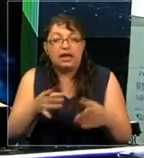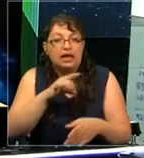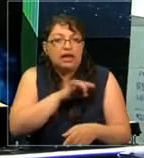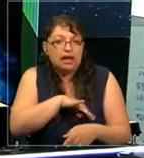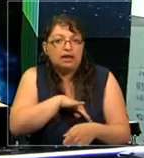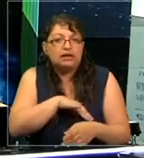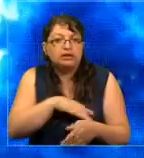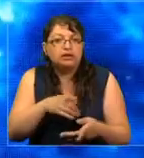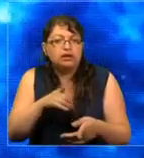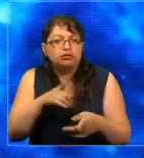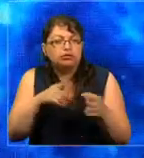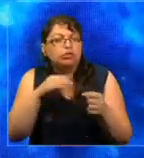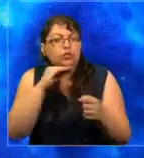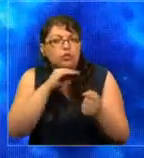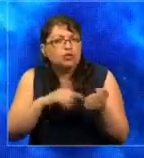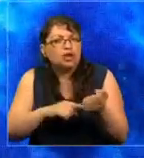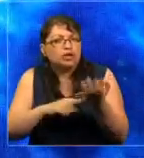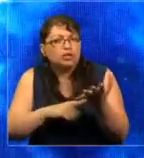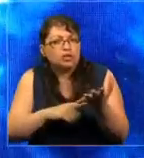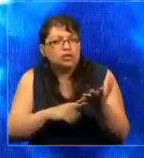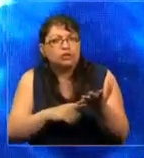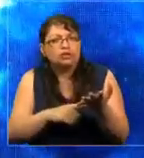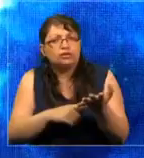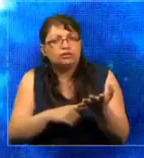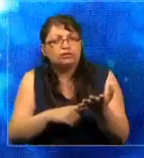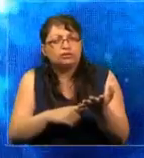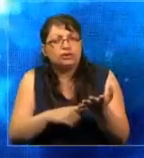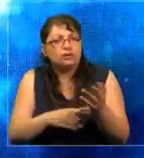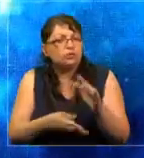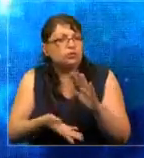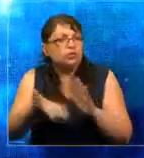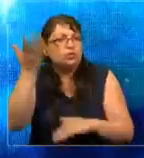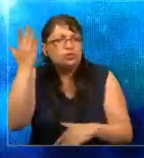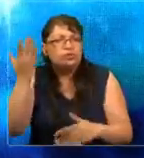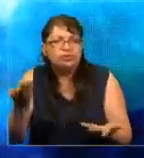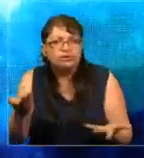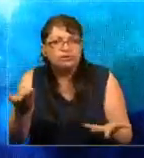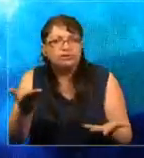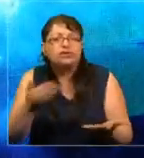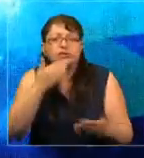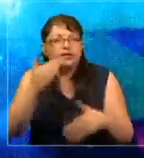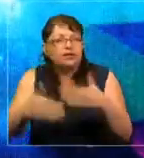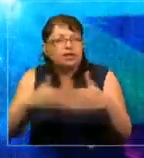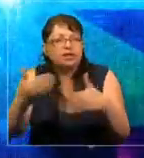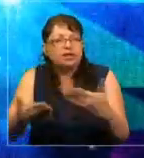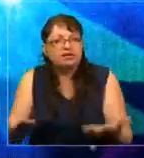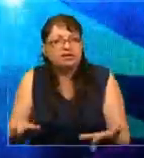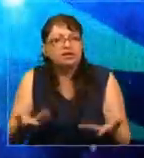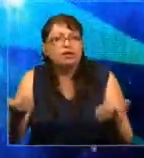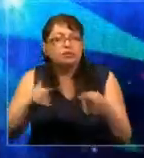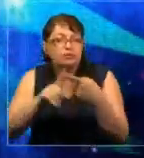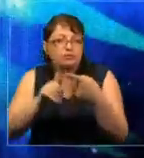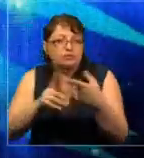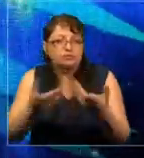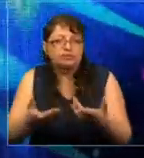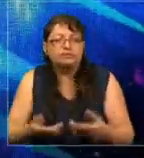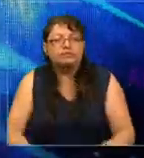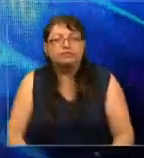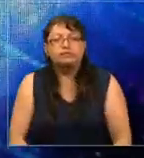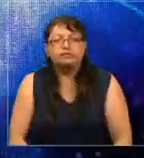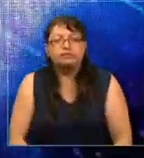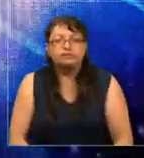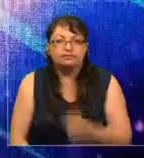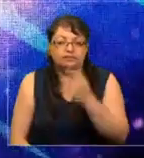para usar la tecnología en una forma mucho más efectiva y avanzada para la participación cívica.